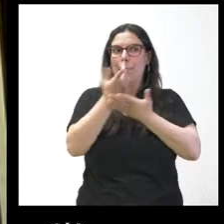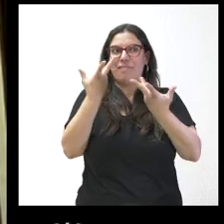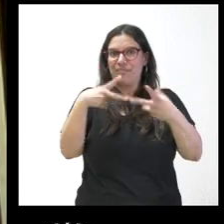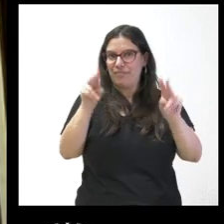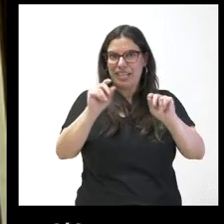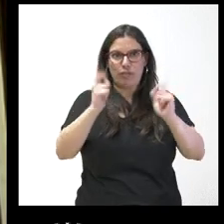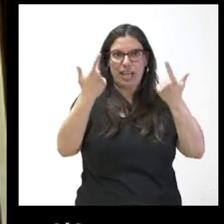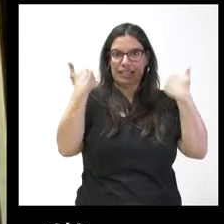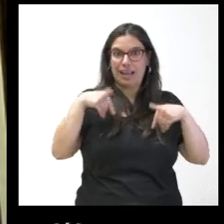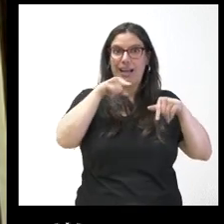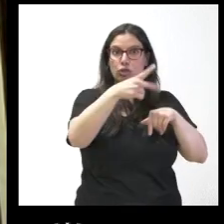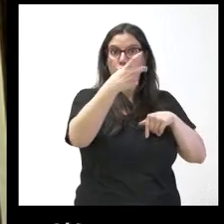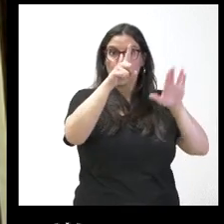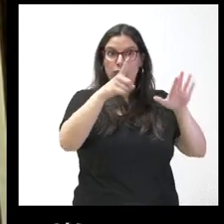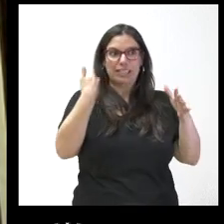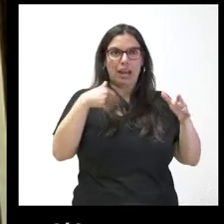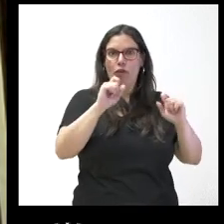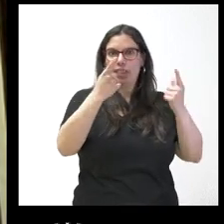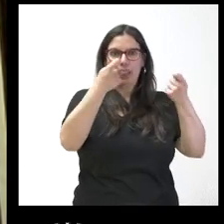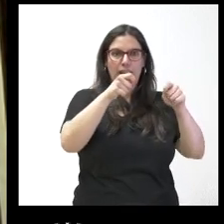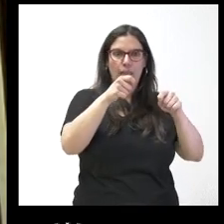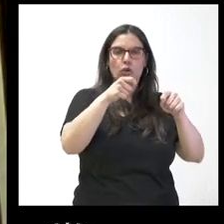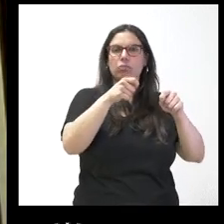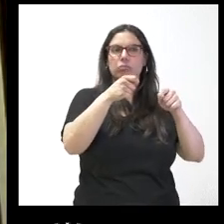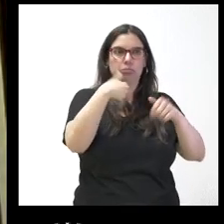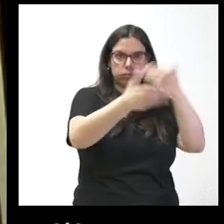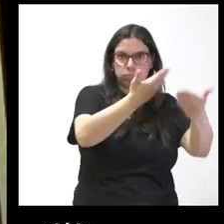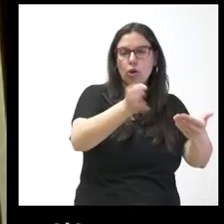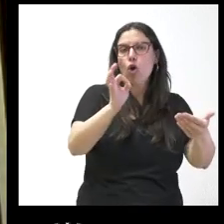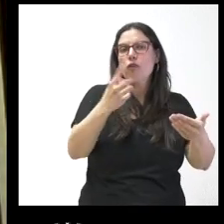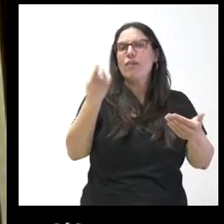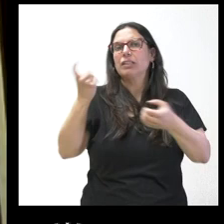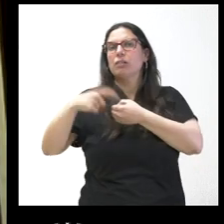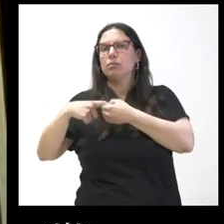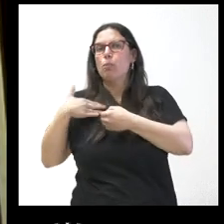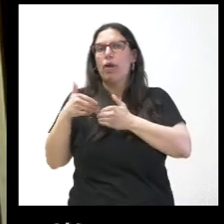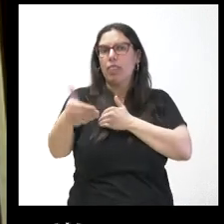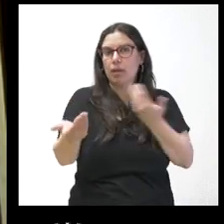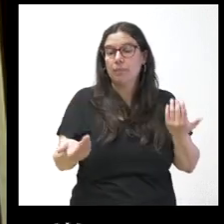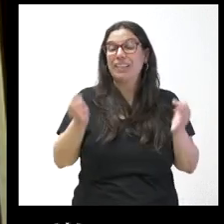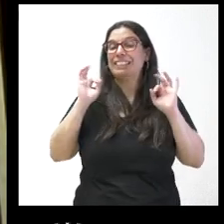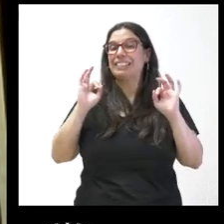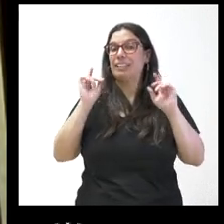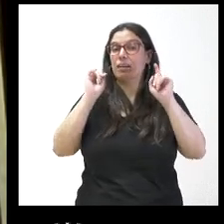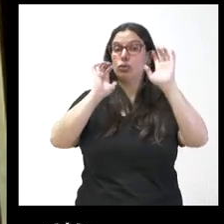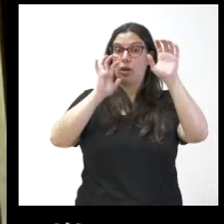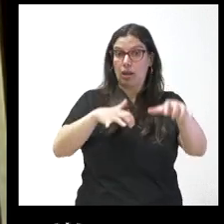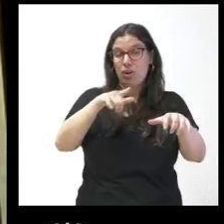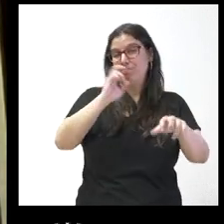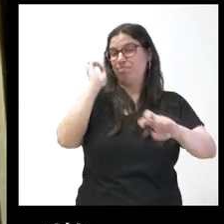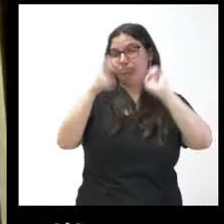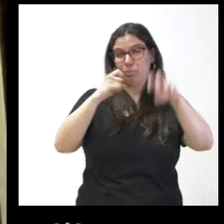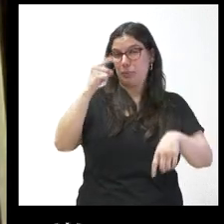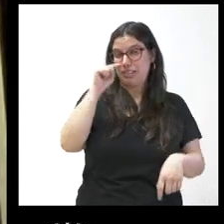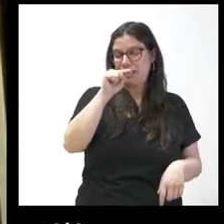pone en marcha ya con esta cifra 206 todavía está abierto ese proceso y si en León en concreto que es donde más modificación ha